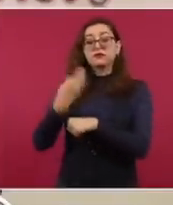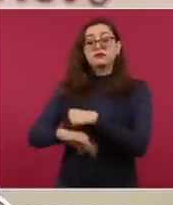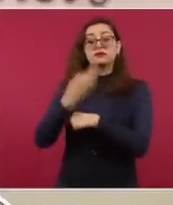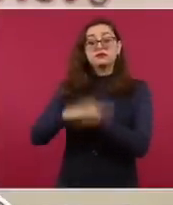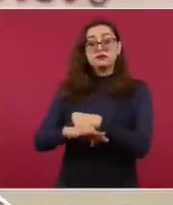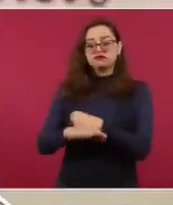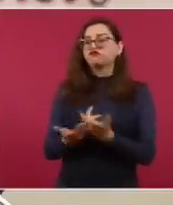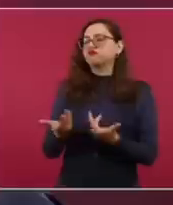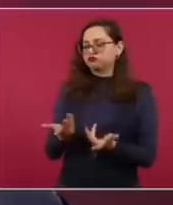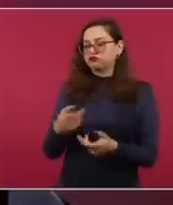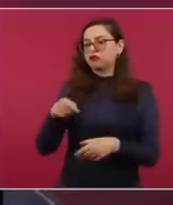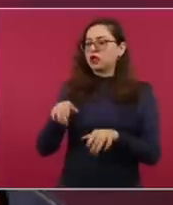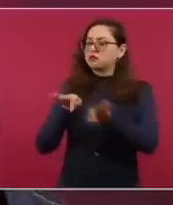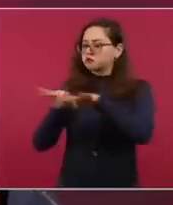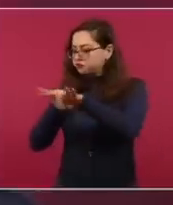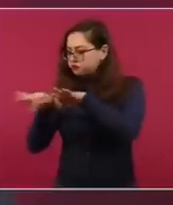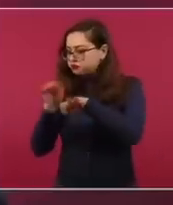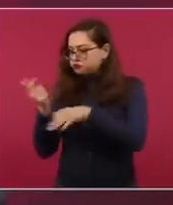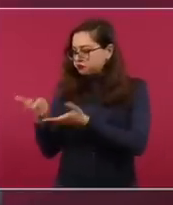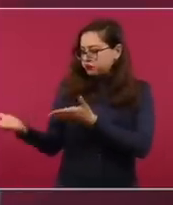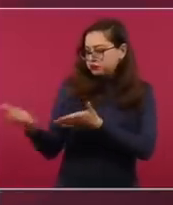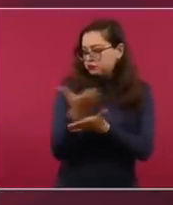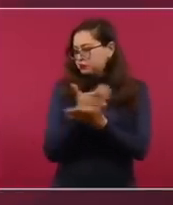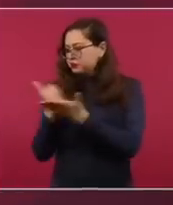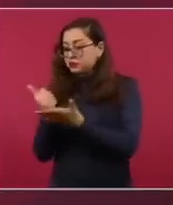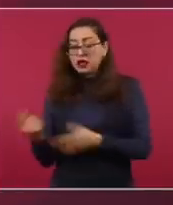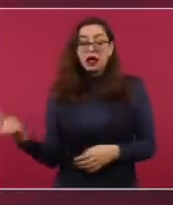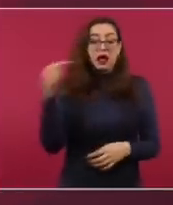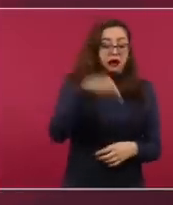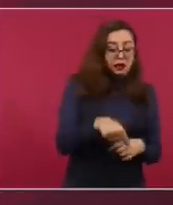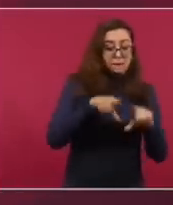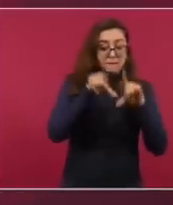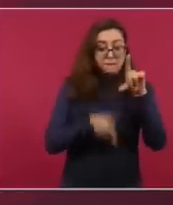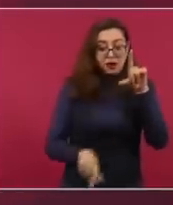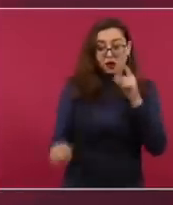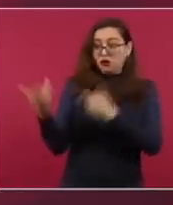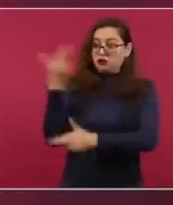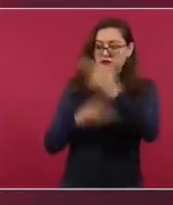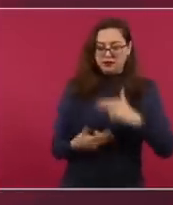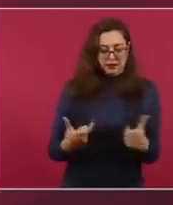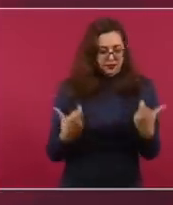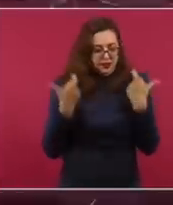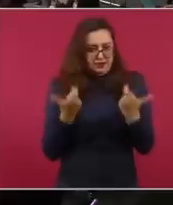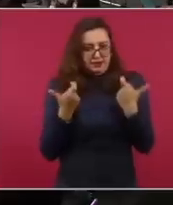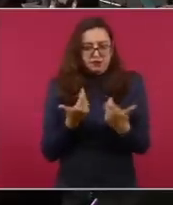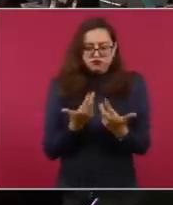tienen negocios propios y han mejorado sustancialmente su nivel de vida. Este es un buen ejemplo de lo que estoy hablando. Por tanto,